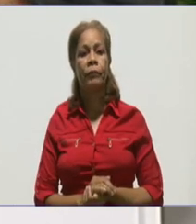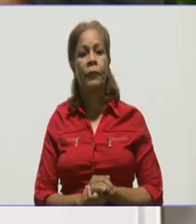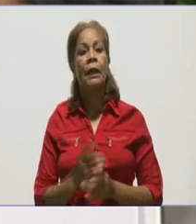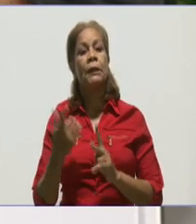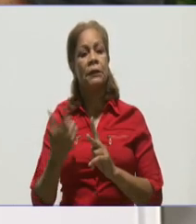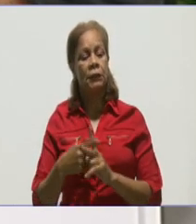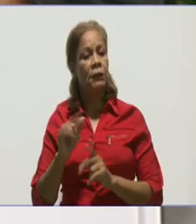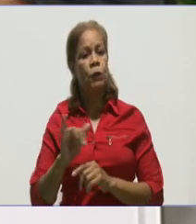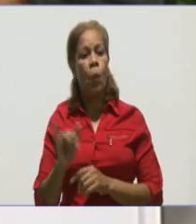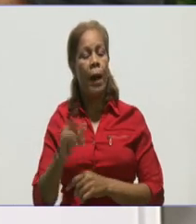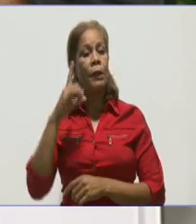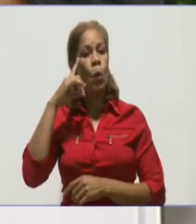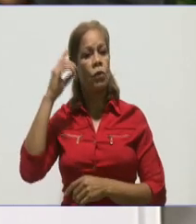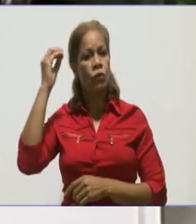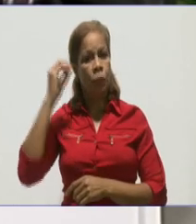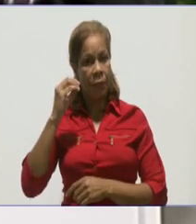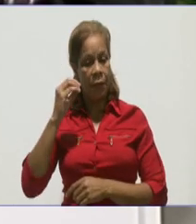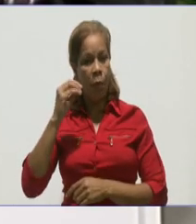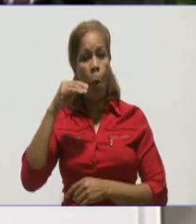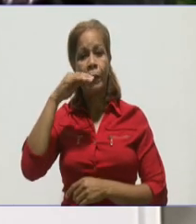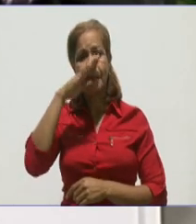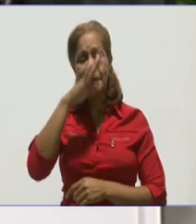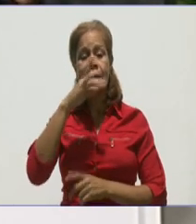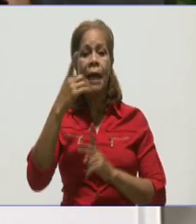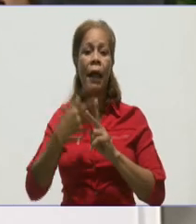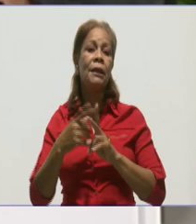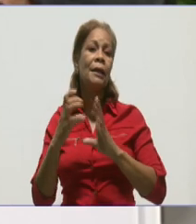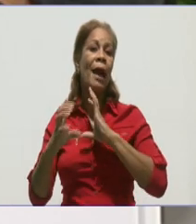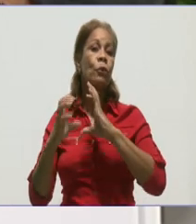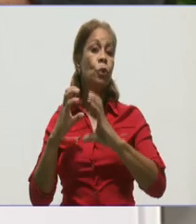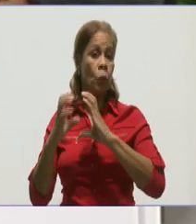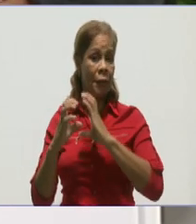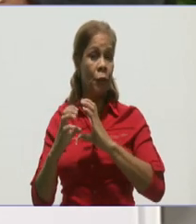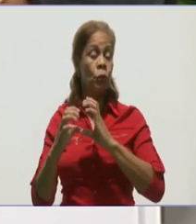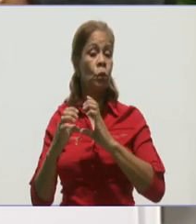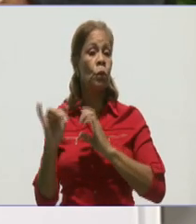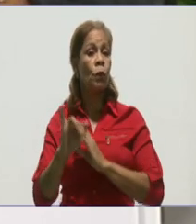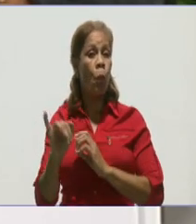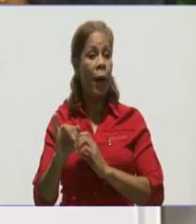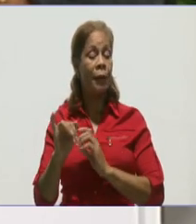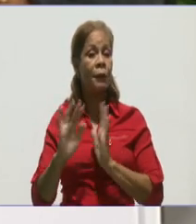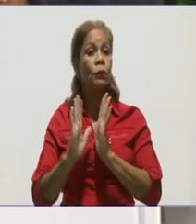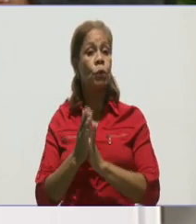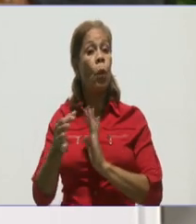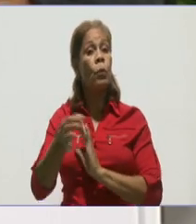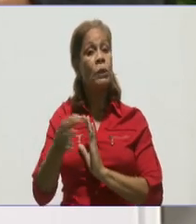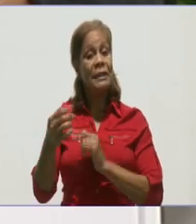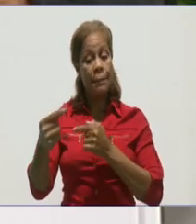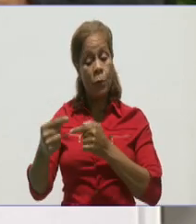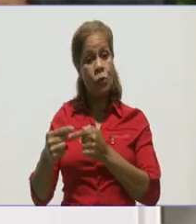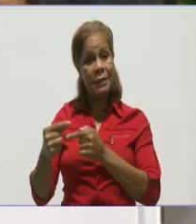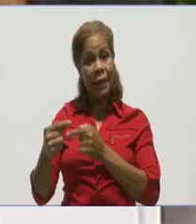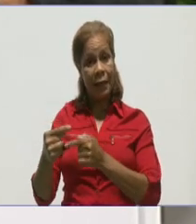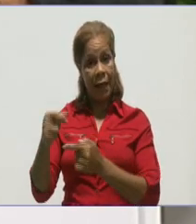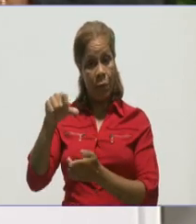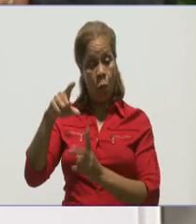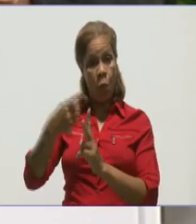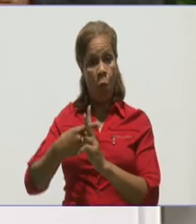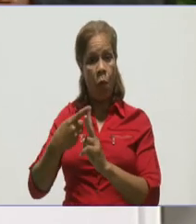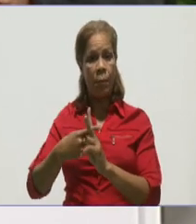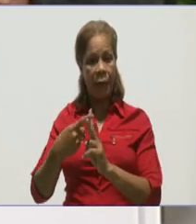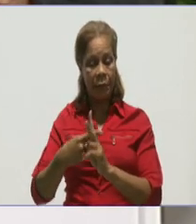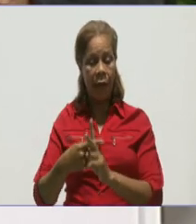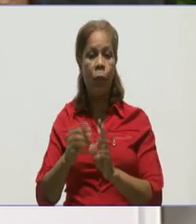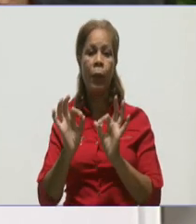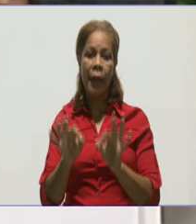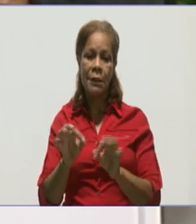aparte de Bayamo, Guisa y Cautocristo, dos territorios cercanos, dos territorios que son limítrofes con la capital provincial, son